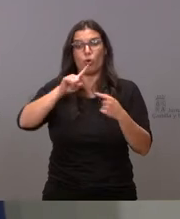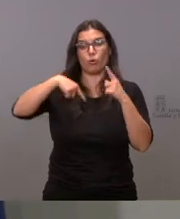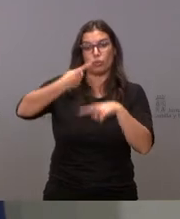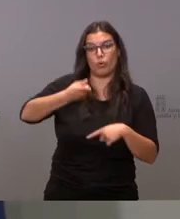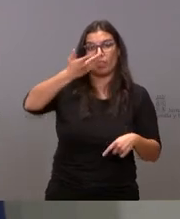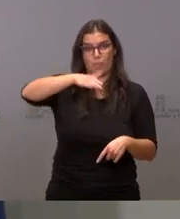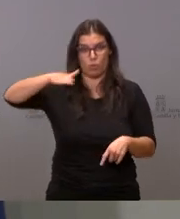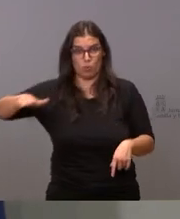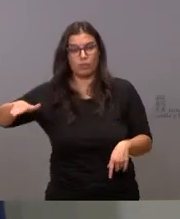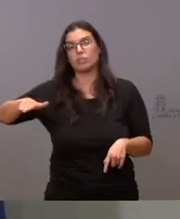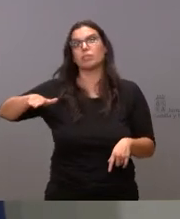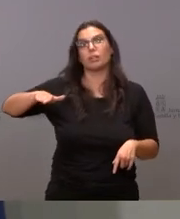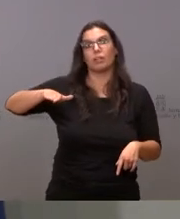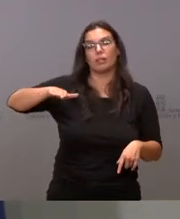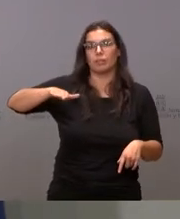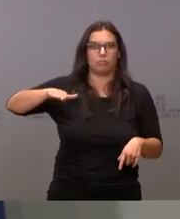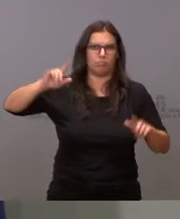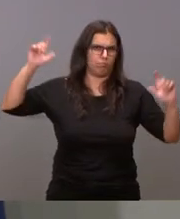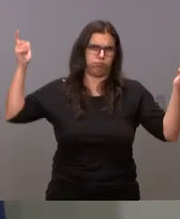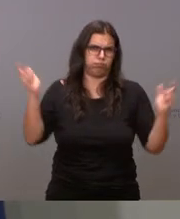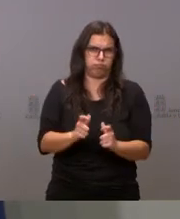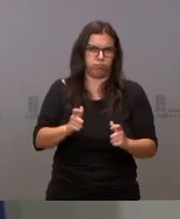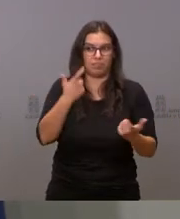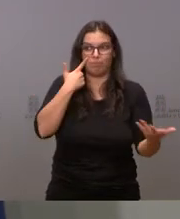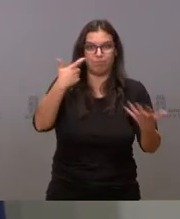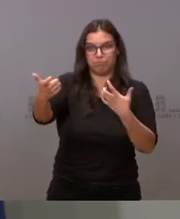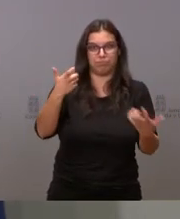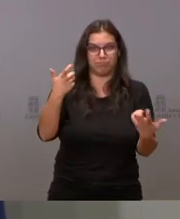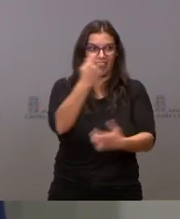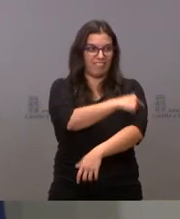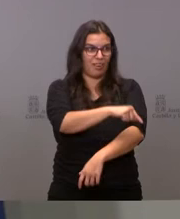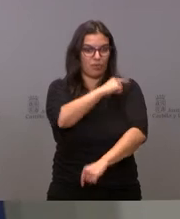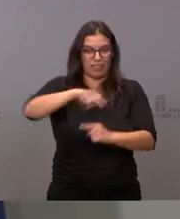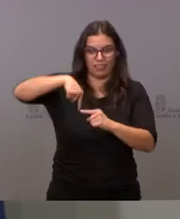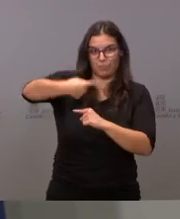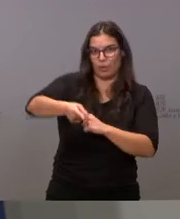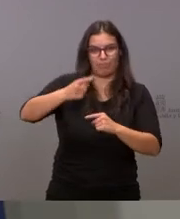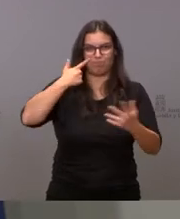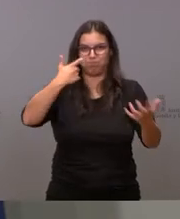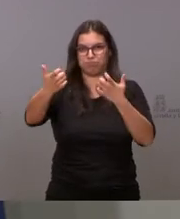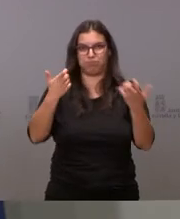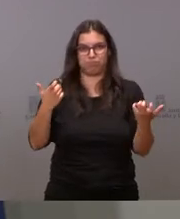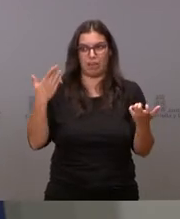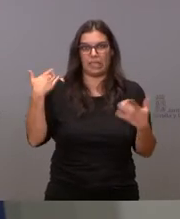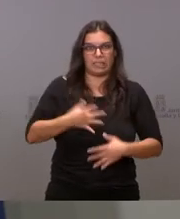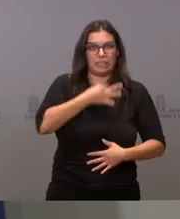la morbilidad de la pandemia es tan evidente después de la vacunación que es que es difícil difícil